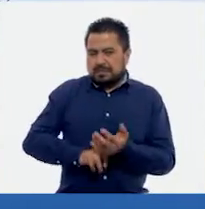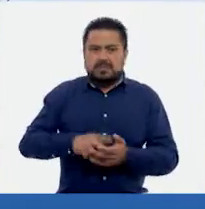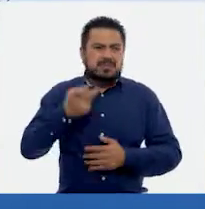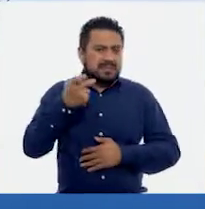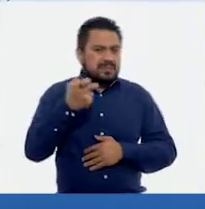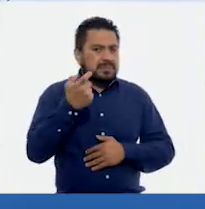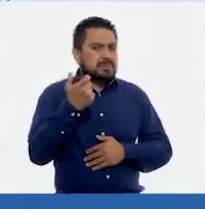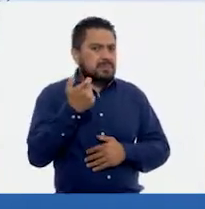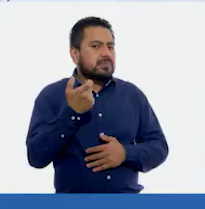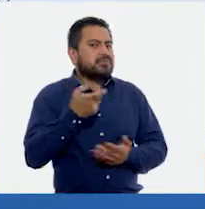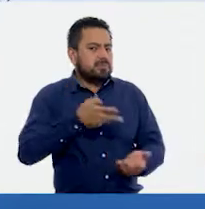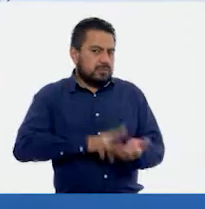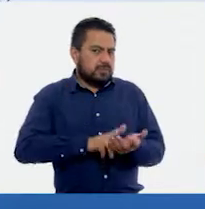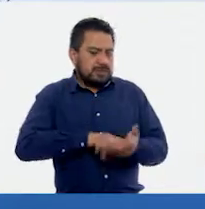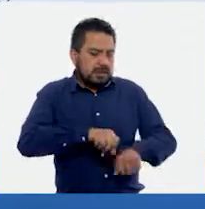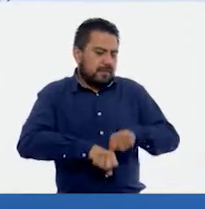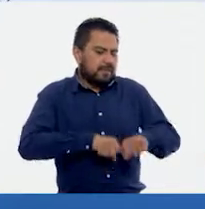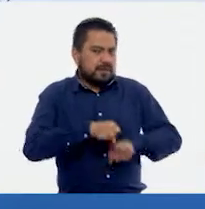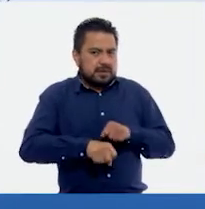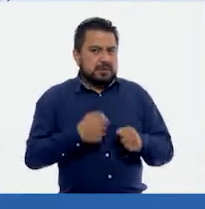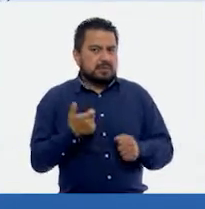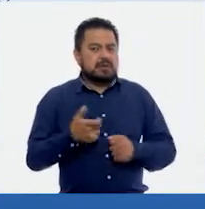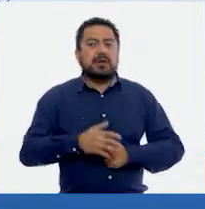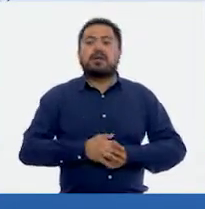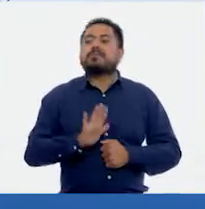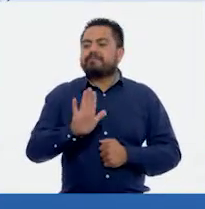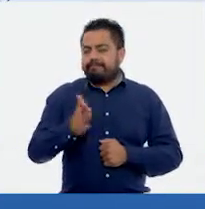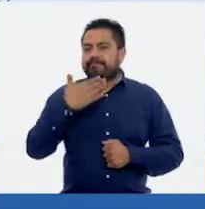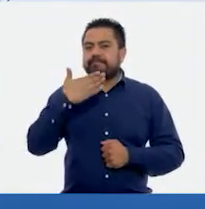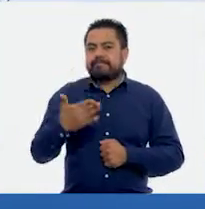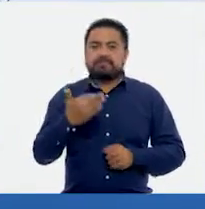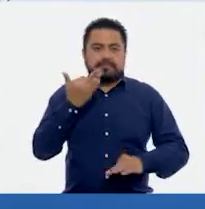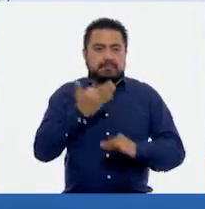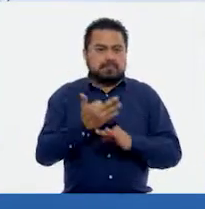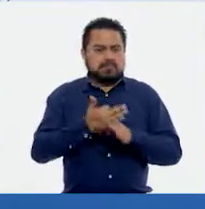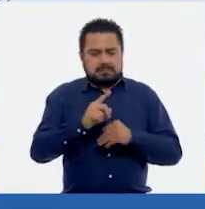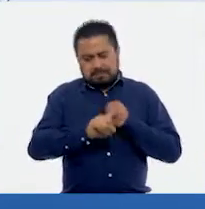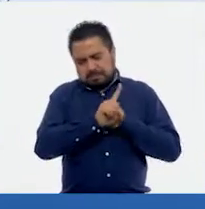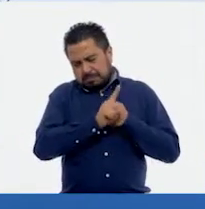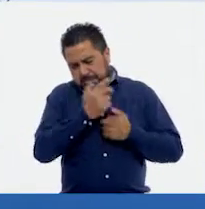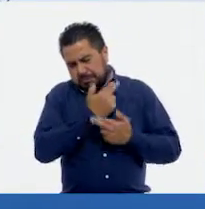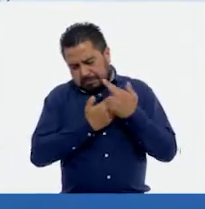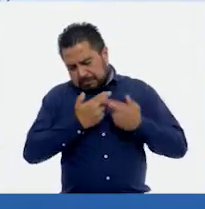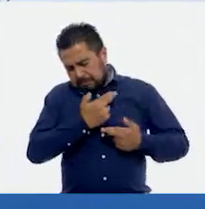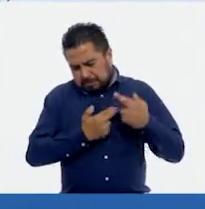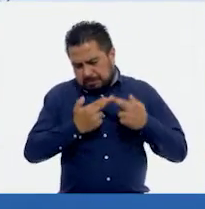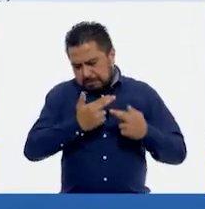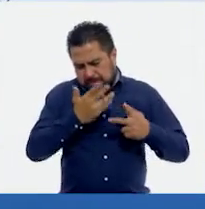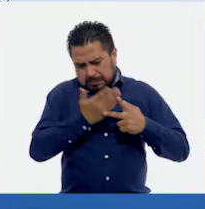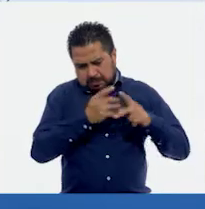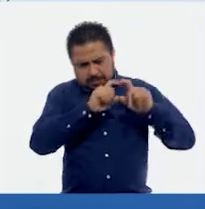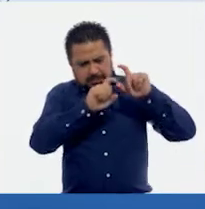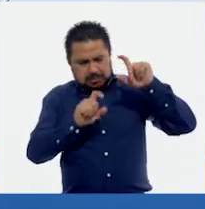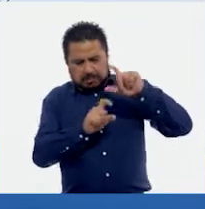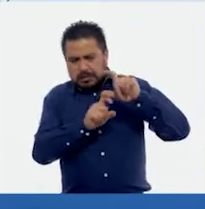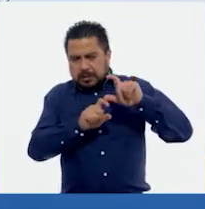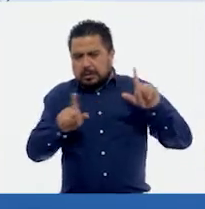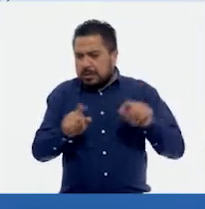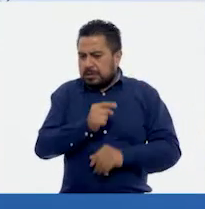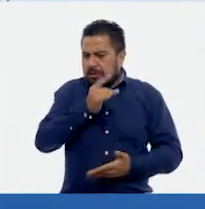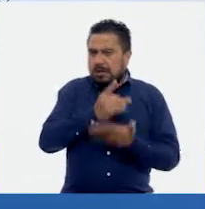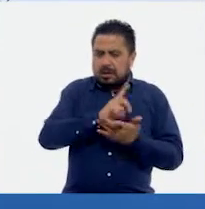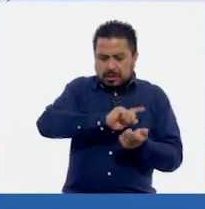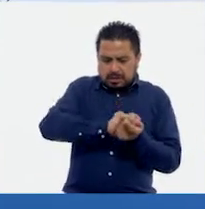Esto es dinero, lo que costaba la bici. Ajá. Muy bien. Pues, si lo resolvemos también por fracciones, solamente tendríamos que